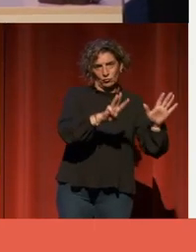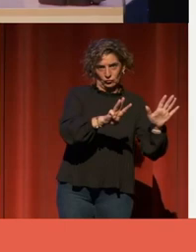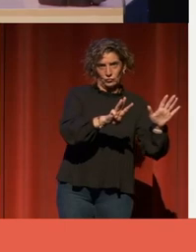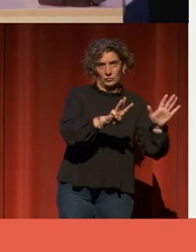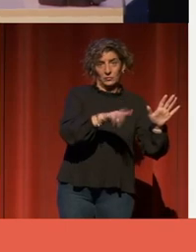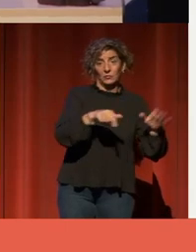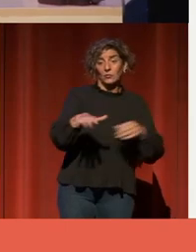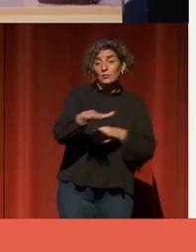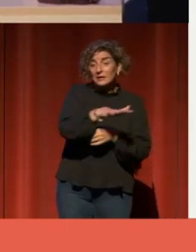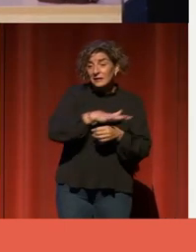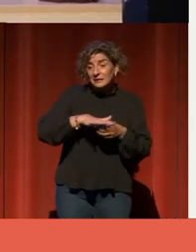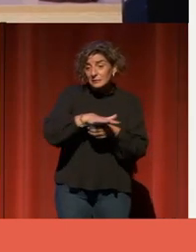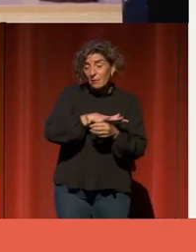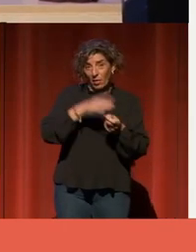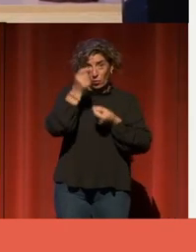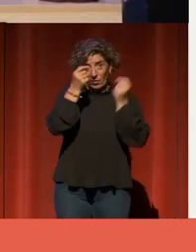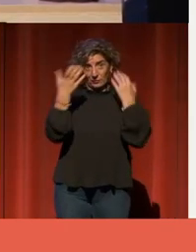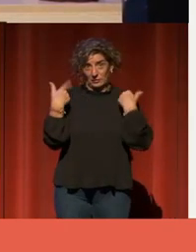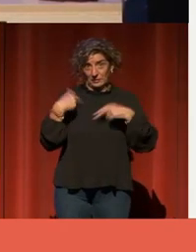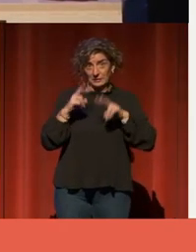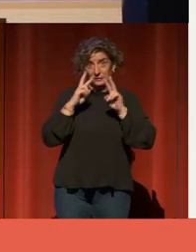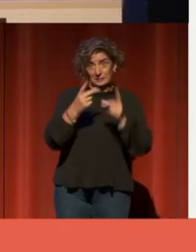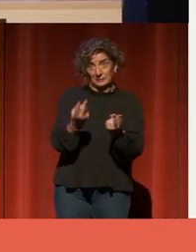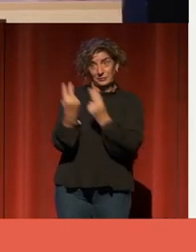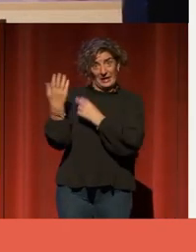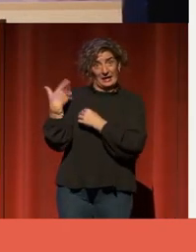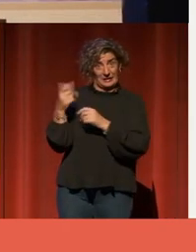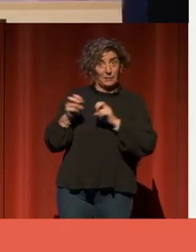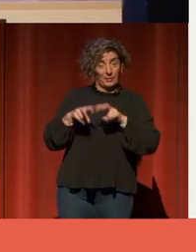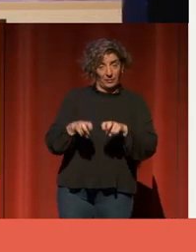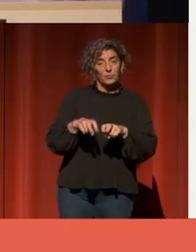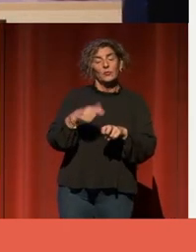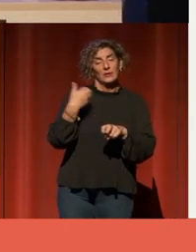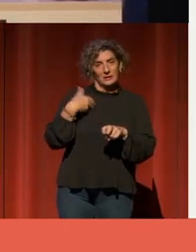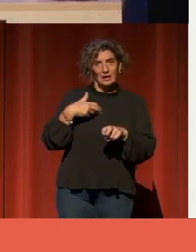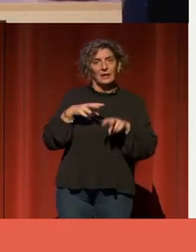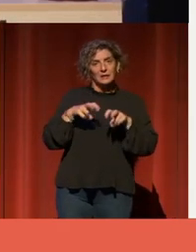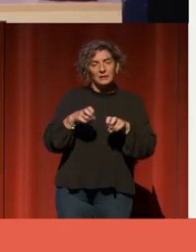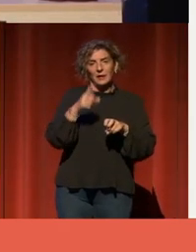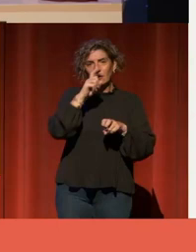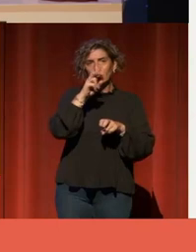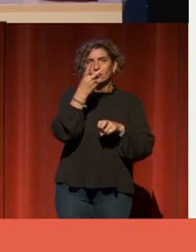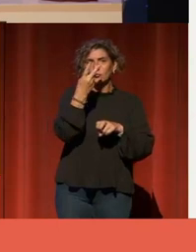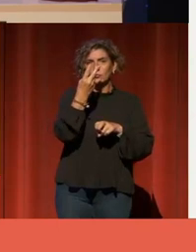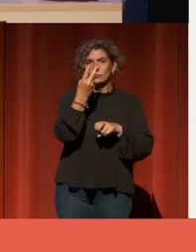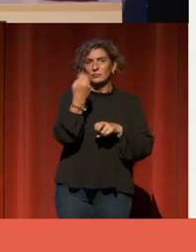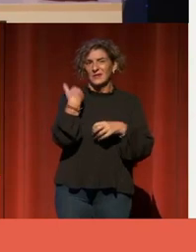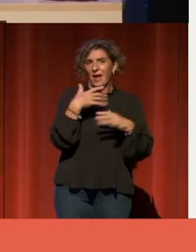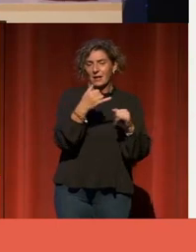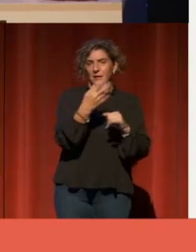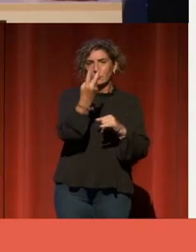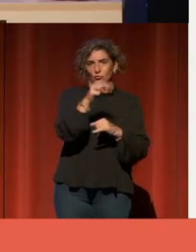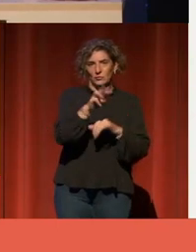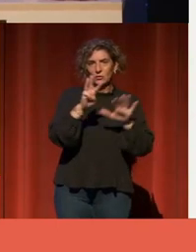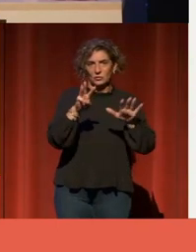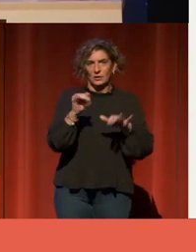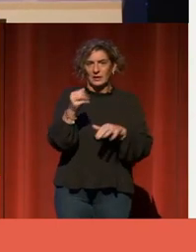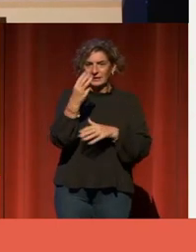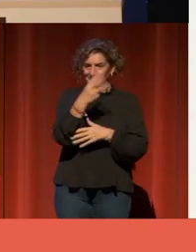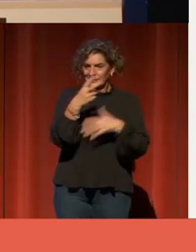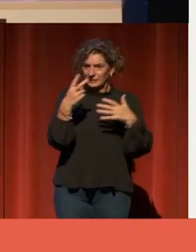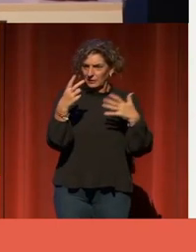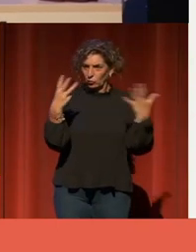datos que he mostrado al principio. Este es el único que ya existía desde el 2008. Tenemos 58 millones de objetos